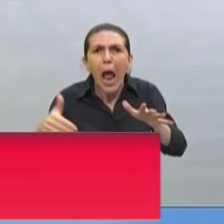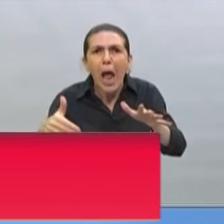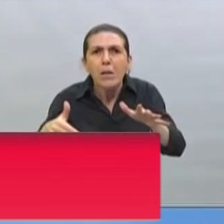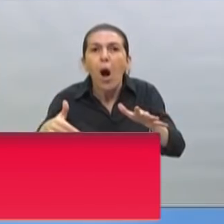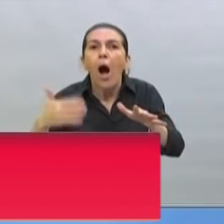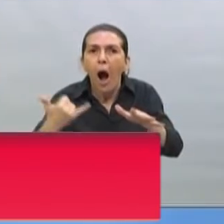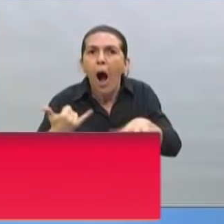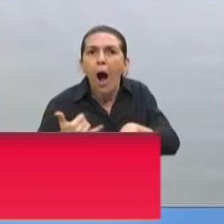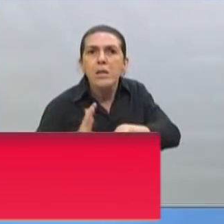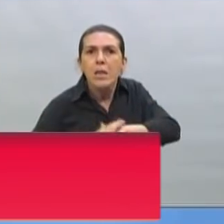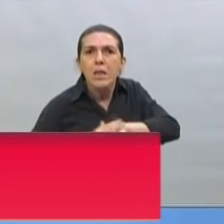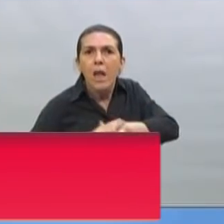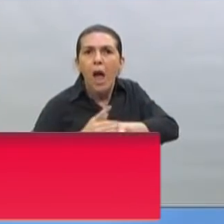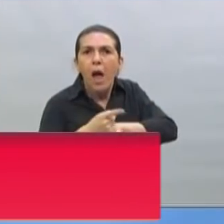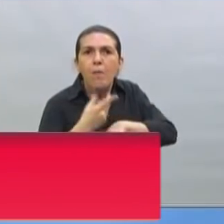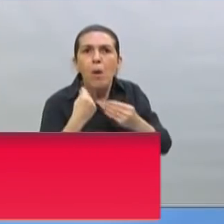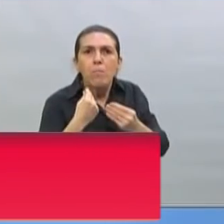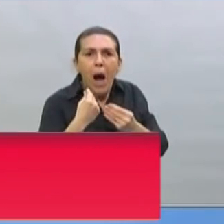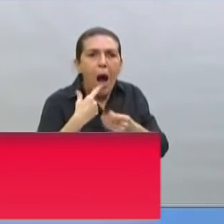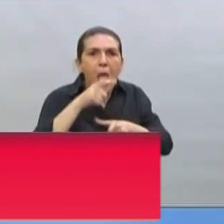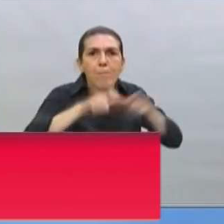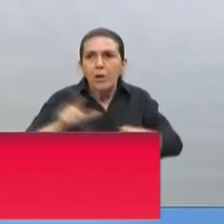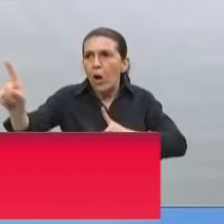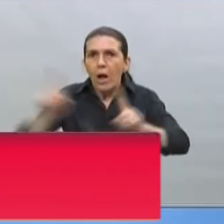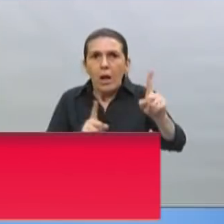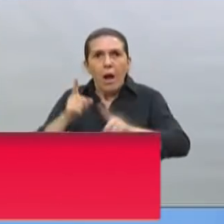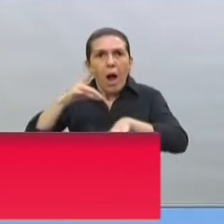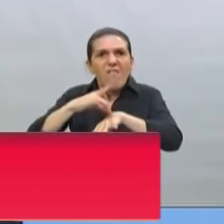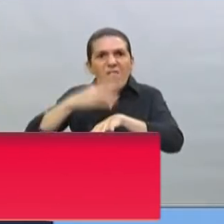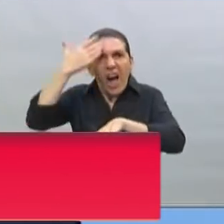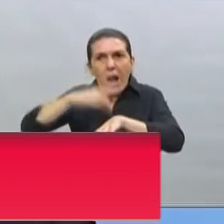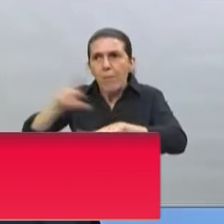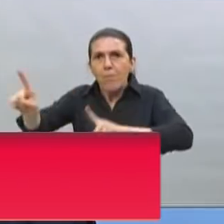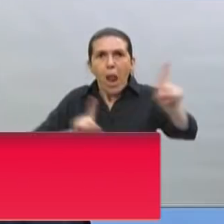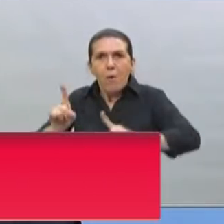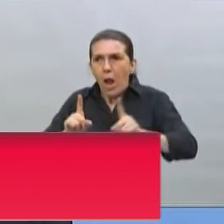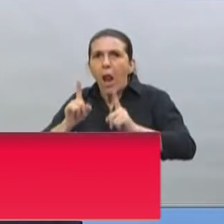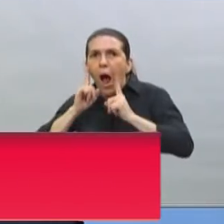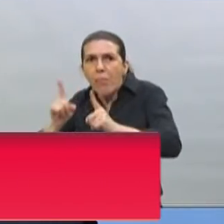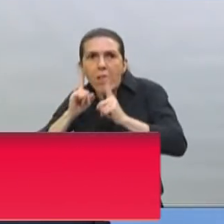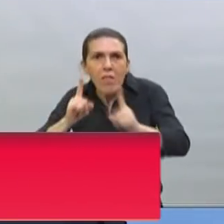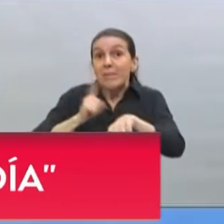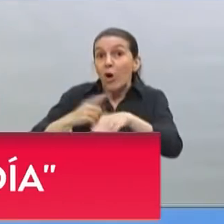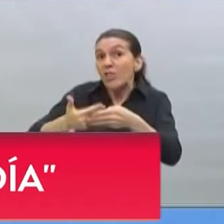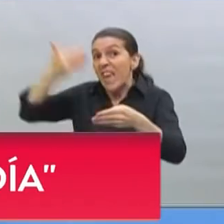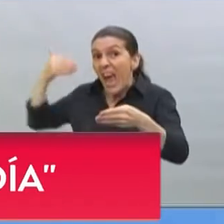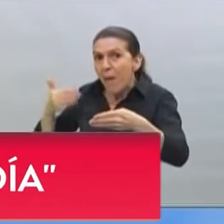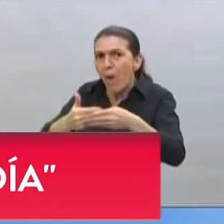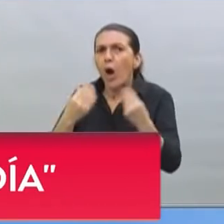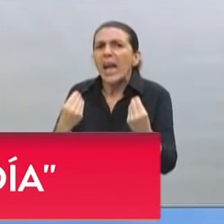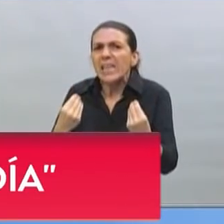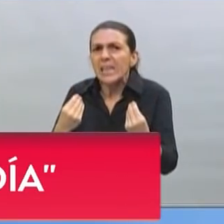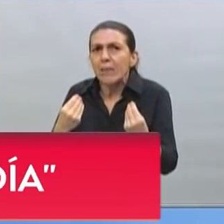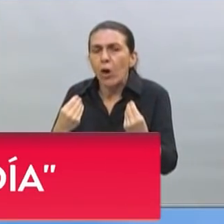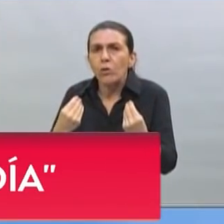para atender el momento más difícil de la enfermedad. Que es cuando los casos empiezan a llegar. Ya tenemos